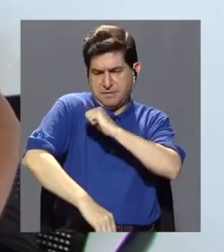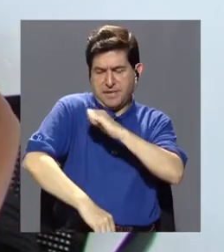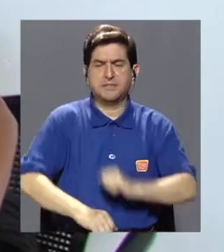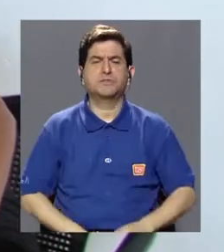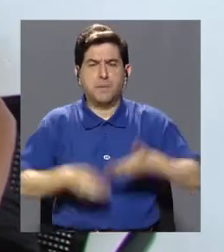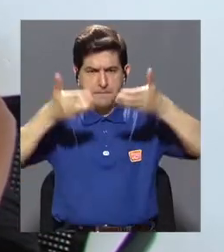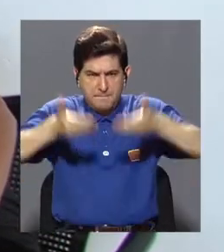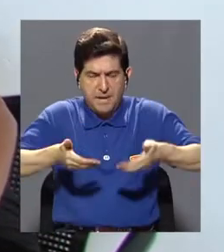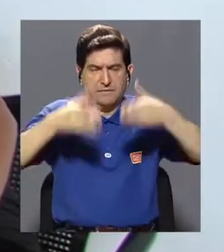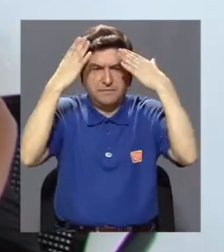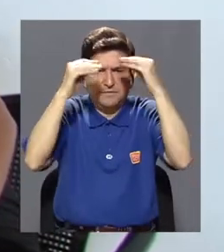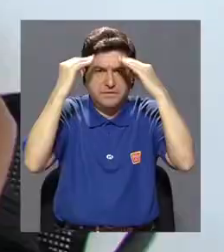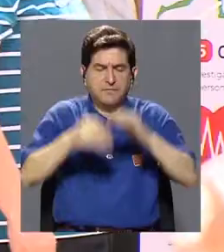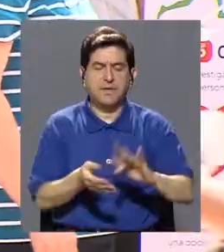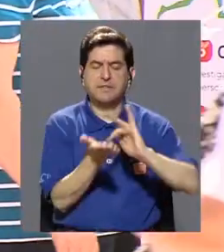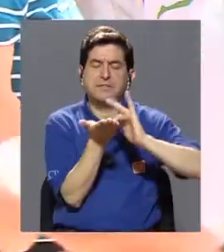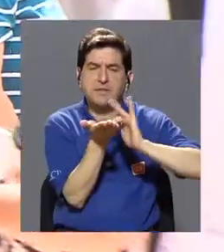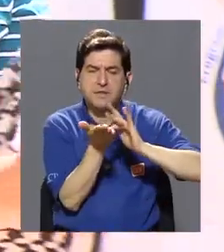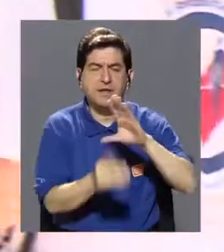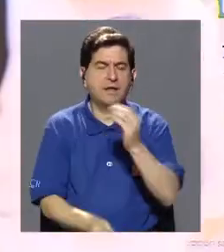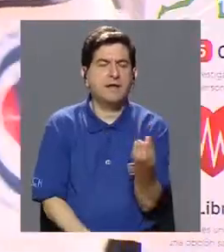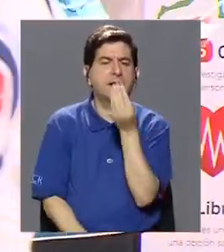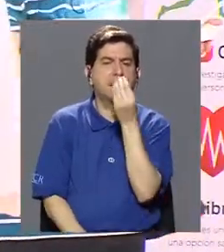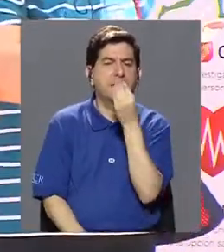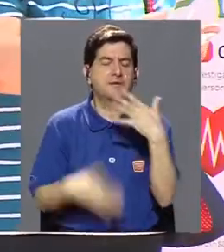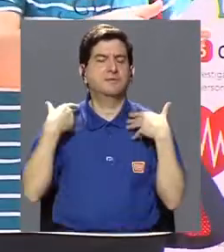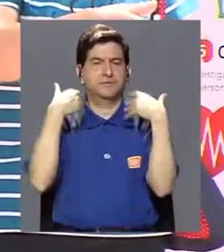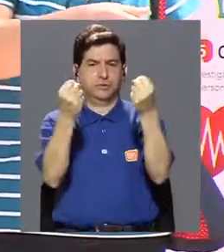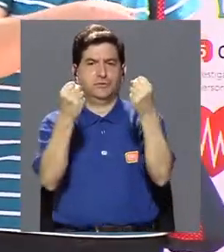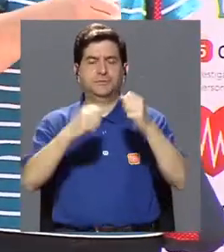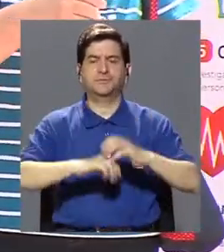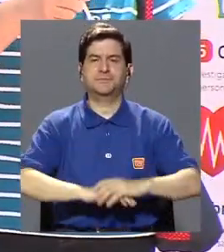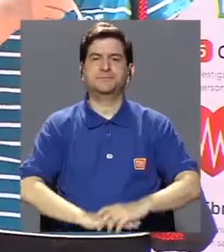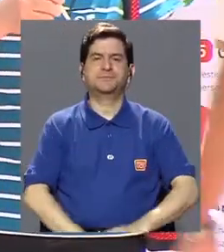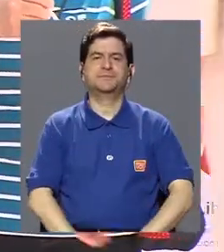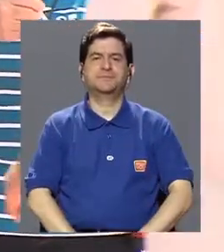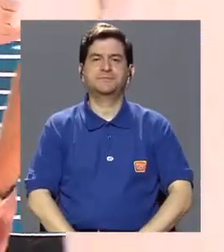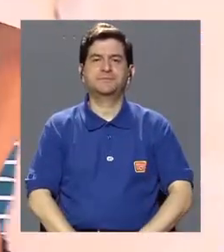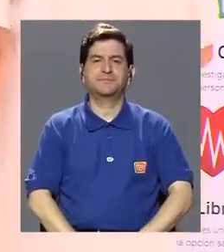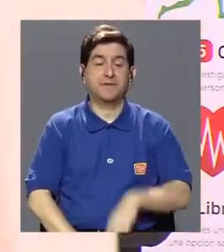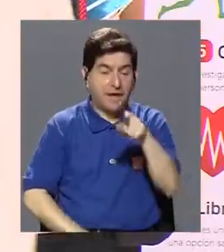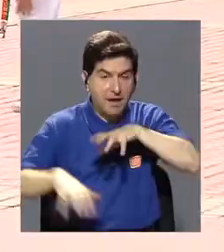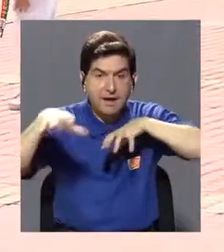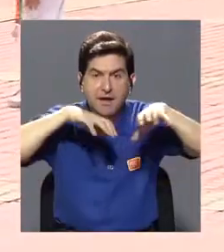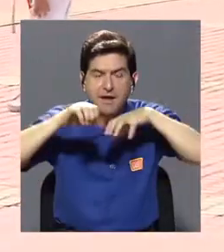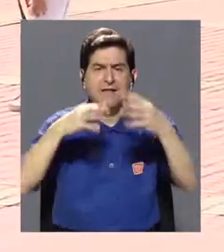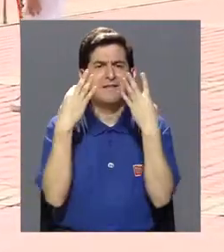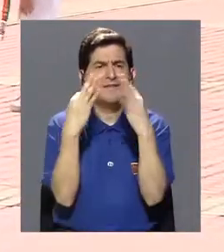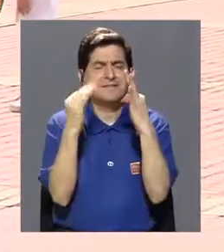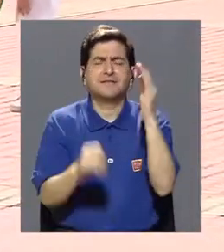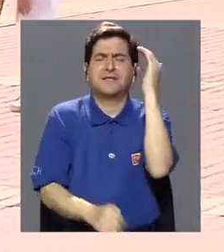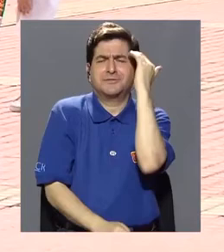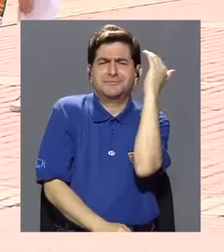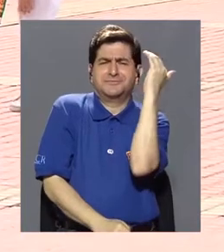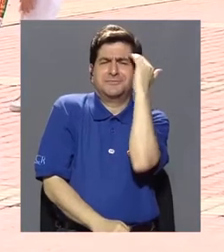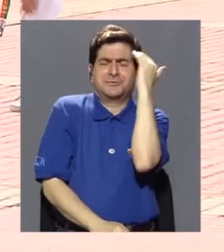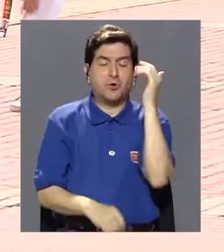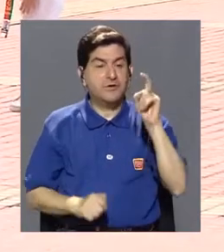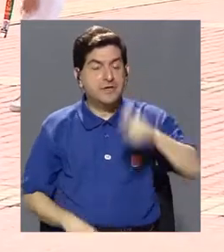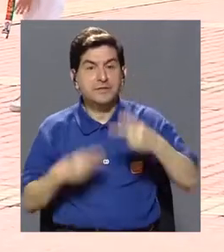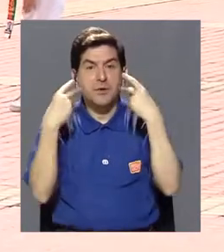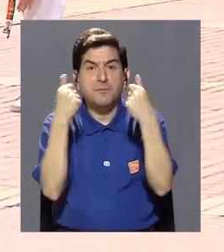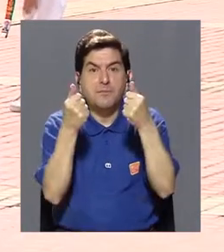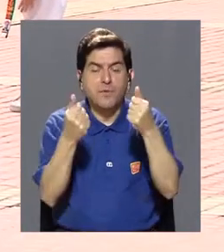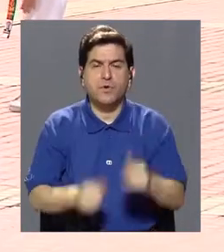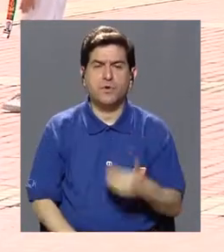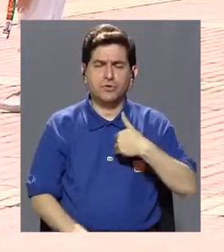peso y otros, y a información de medicamentos y de alimentación saludable. En esta actividad se quiso hacer conciencia sobre la